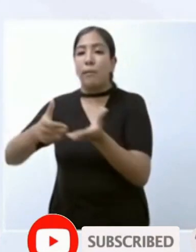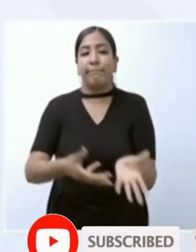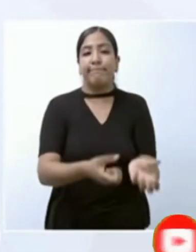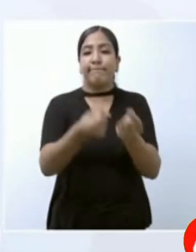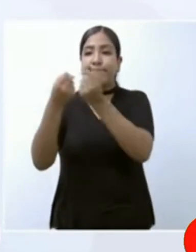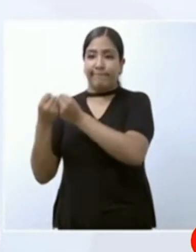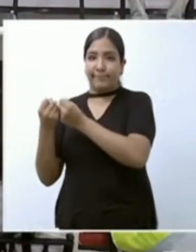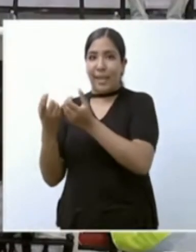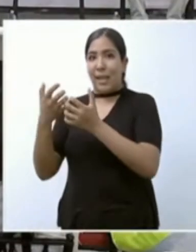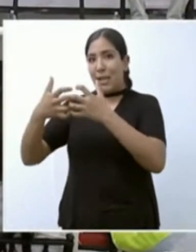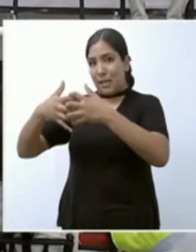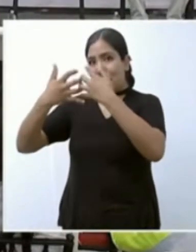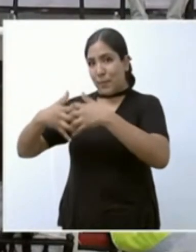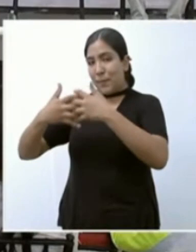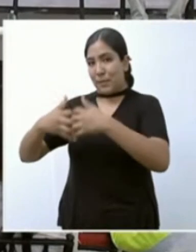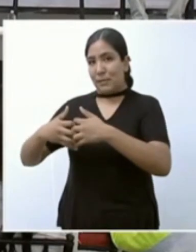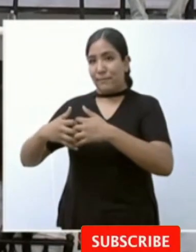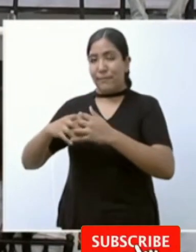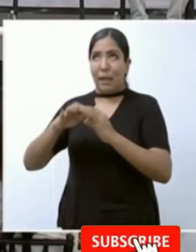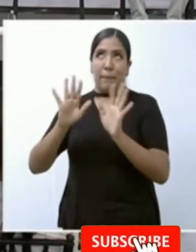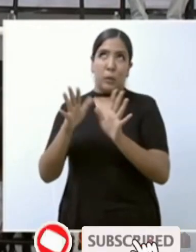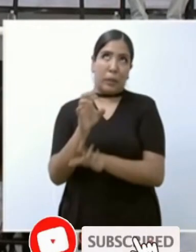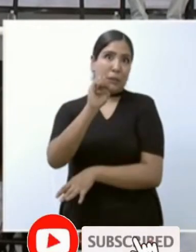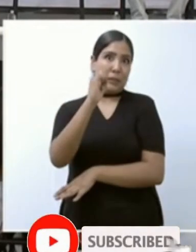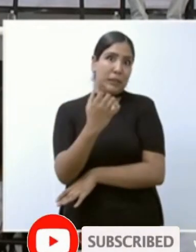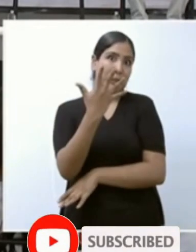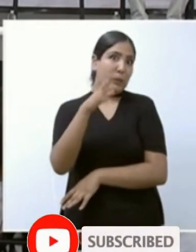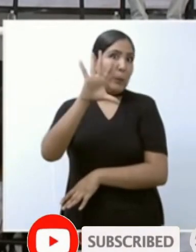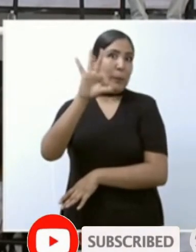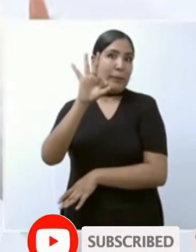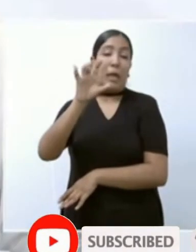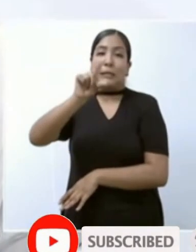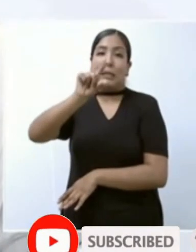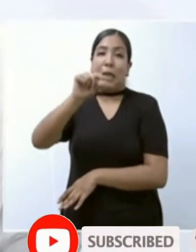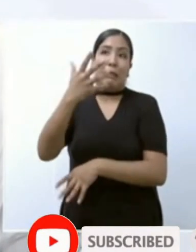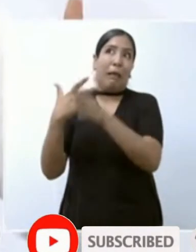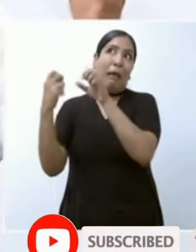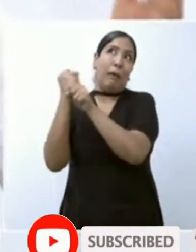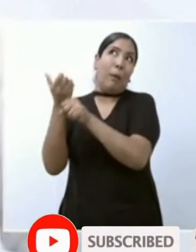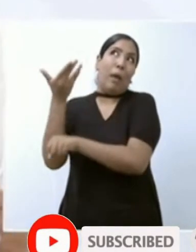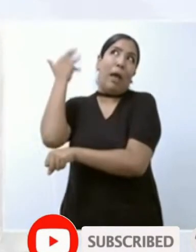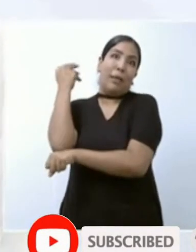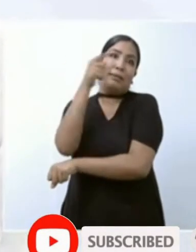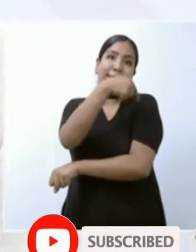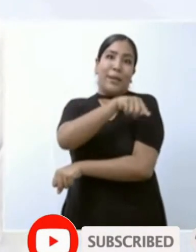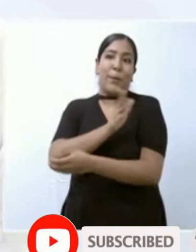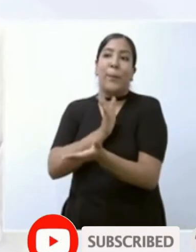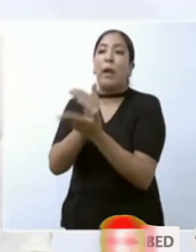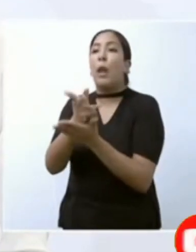como 65 70 años ya estaban ahí eran los únicos